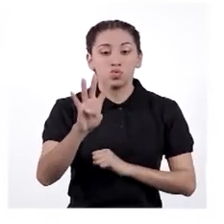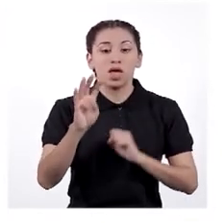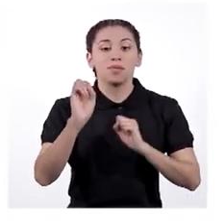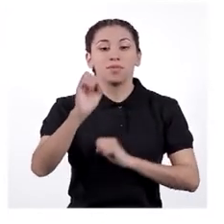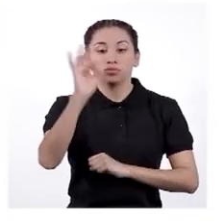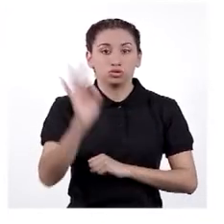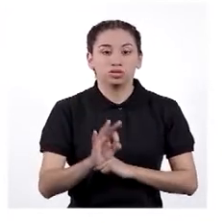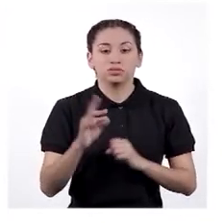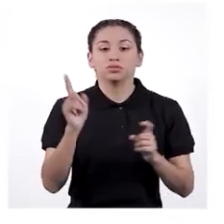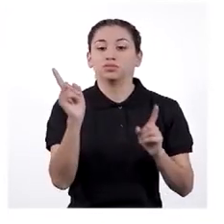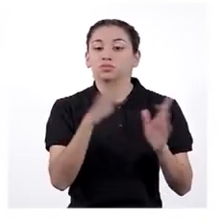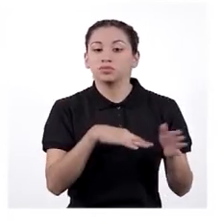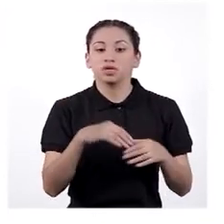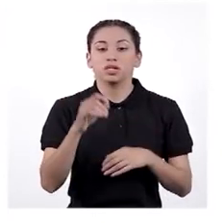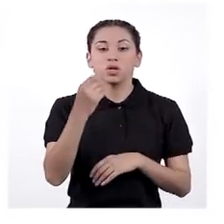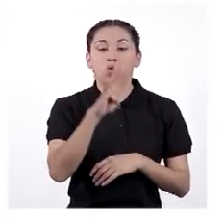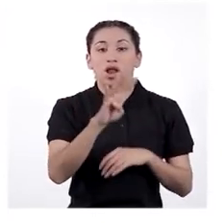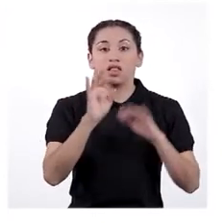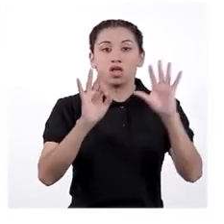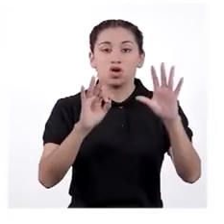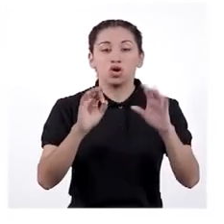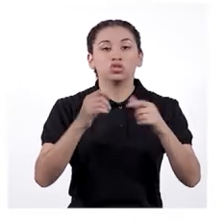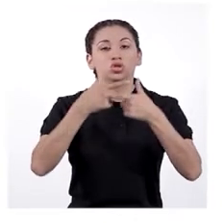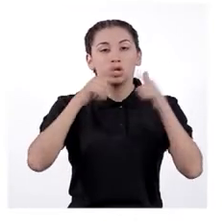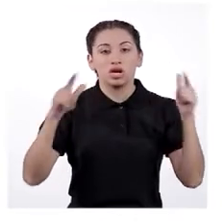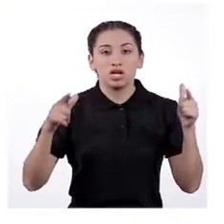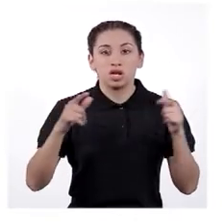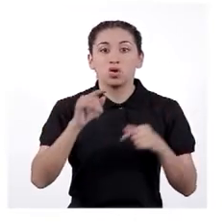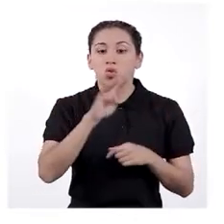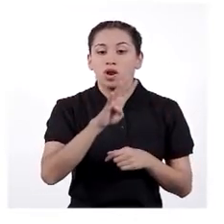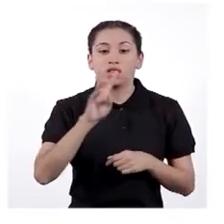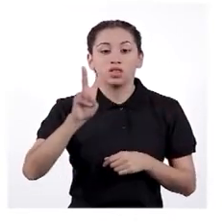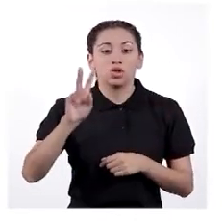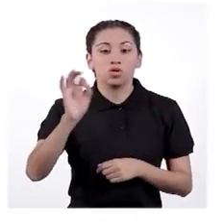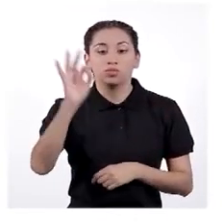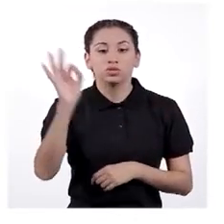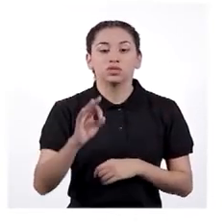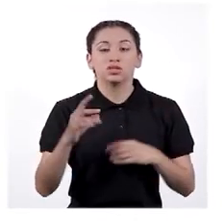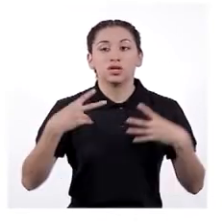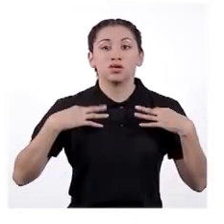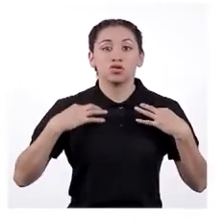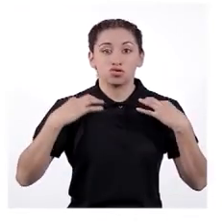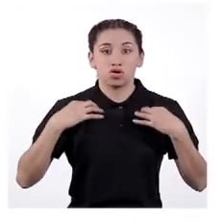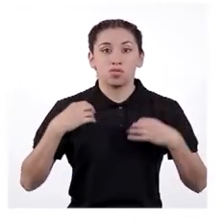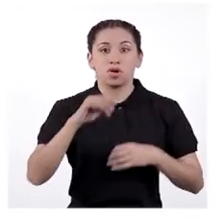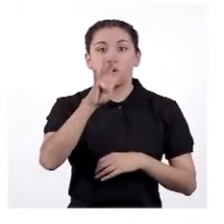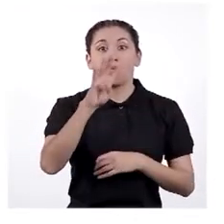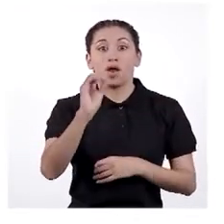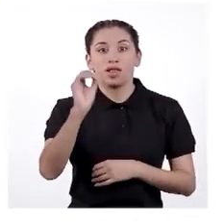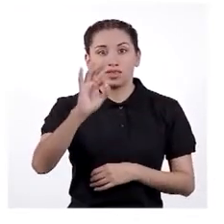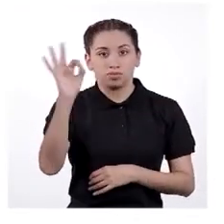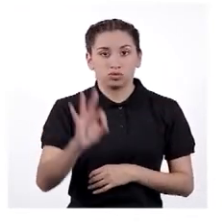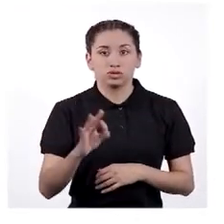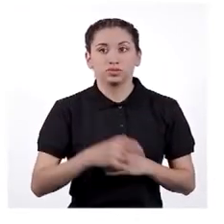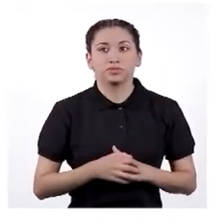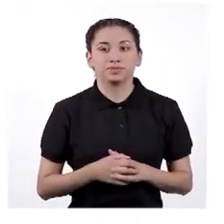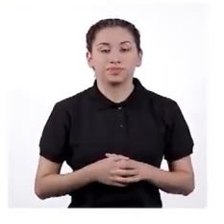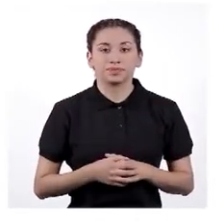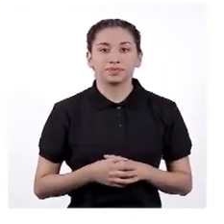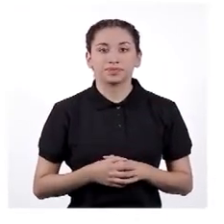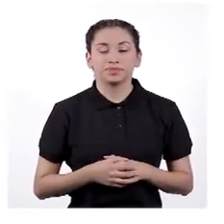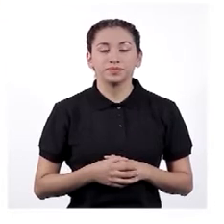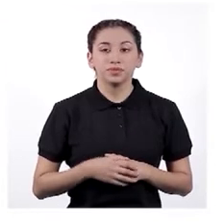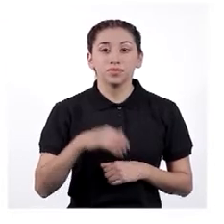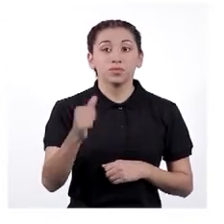48%, las lenguas indígenas, con 42%, y las vestimentas típicas, 40%.